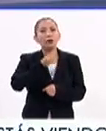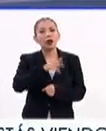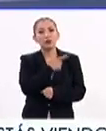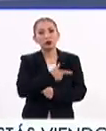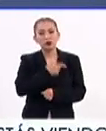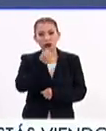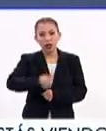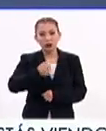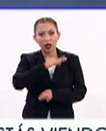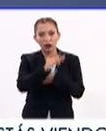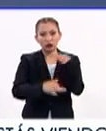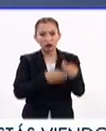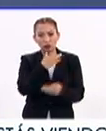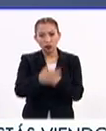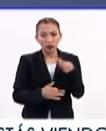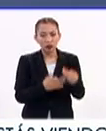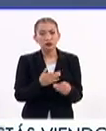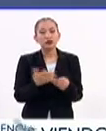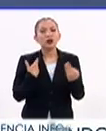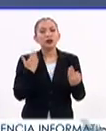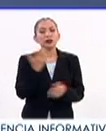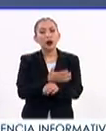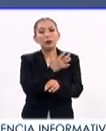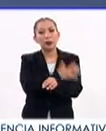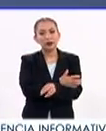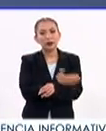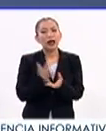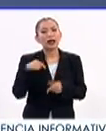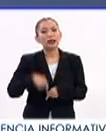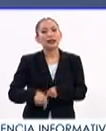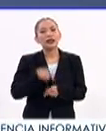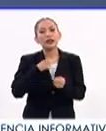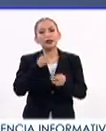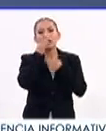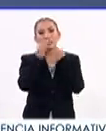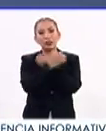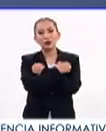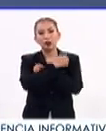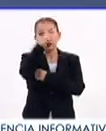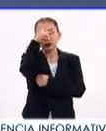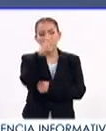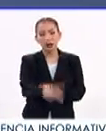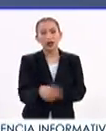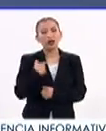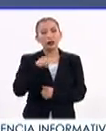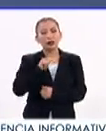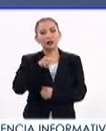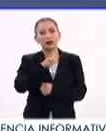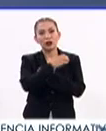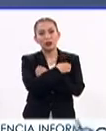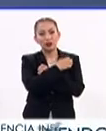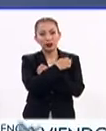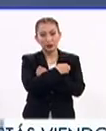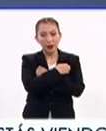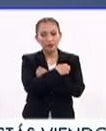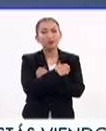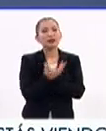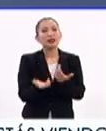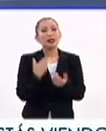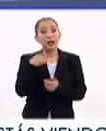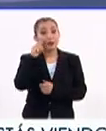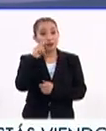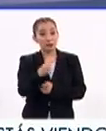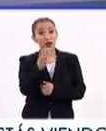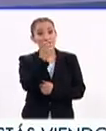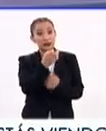Omar. Es un placer saludar a todos los que nos acompañan, aquí en la Agencia Informativa de Educación de México, de Televisión Educativa. Así es,